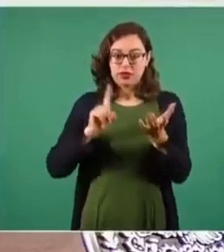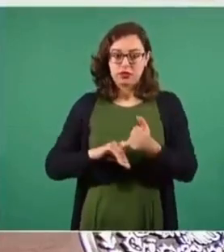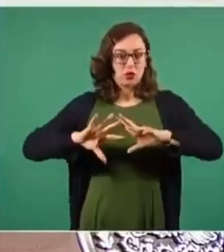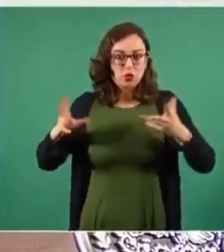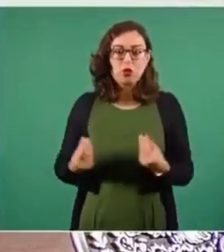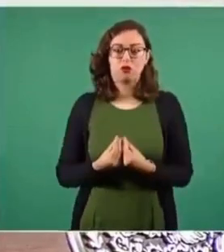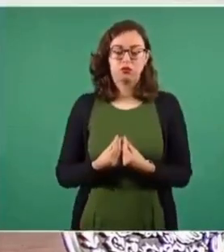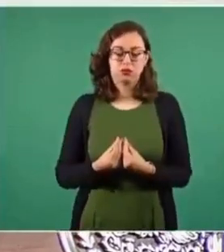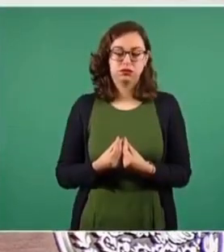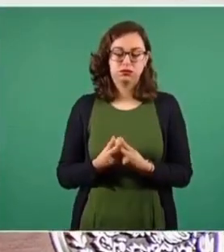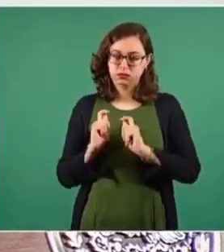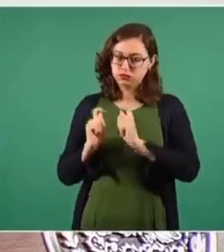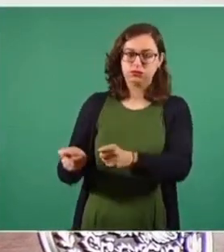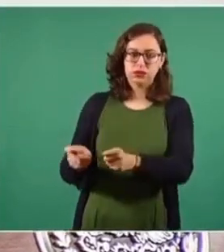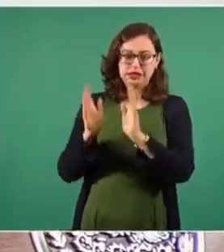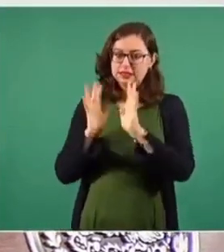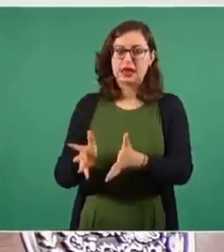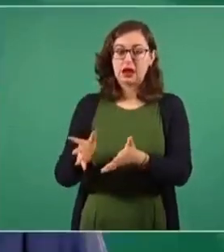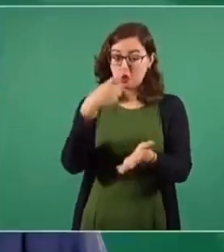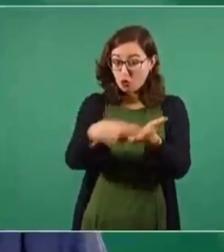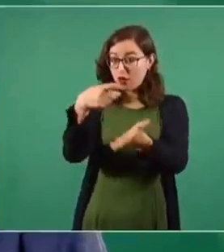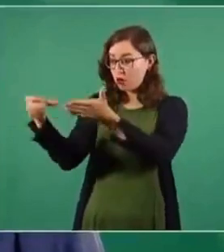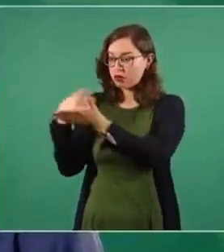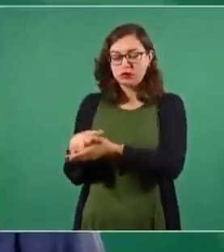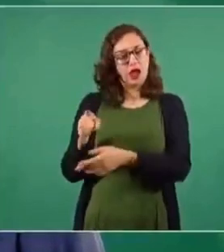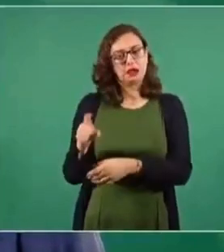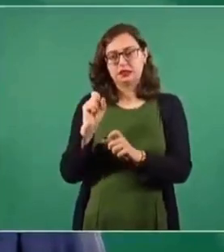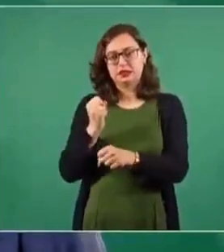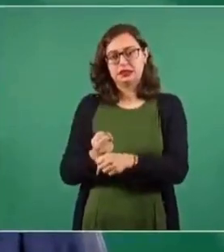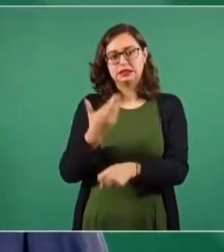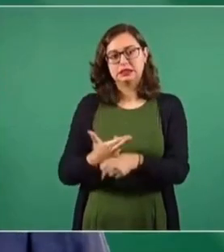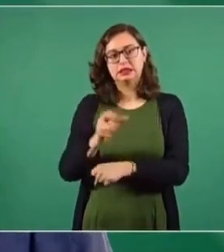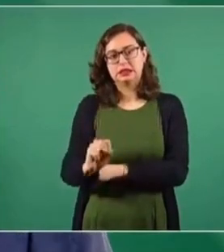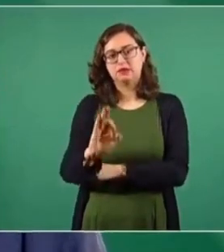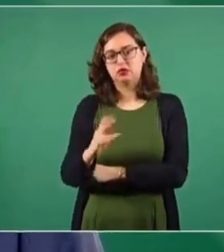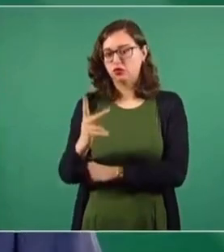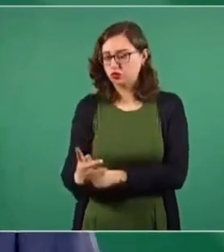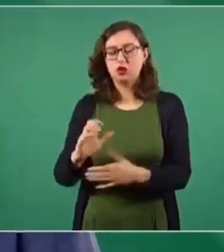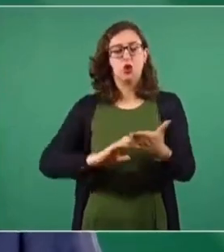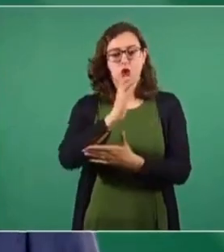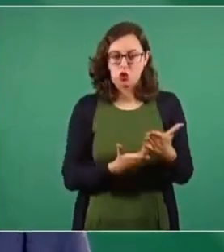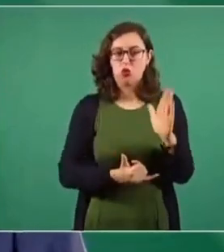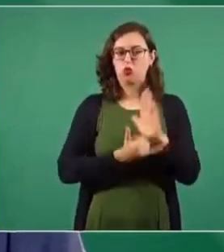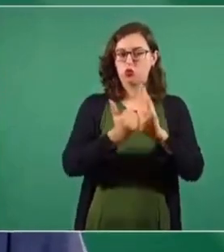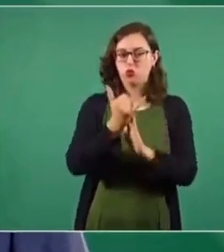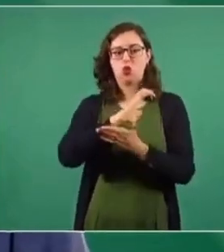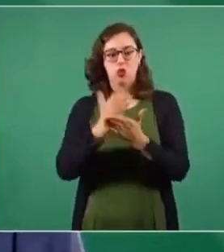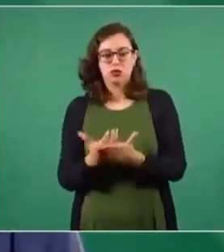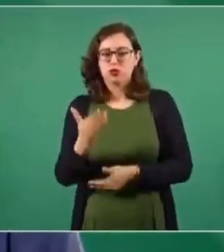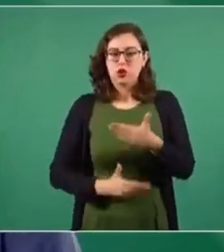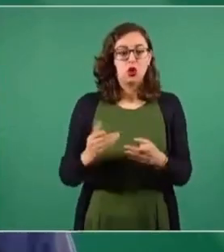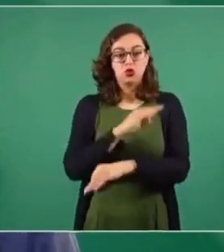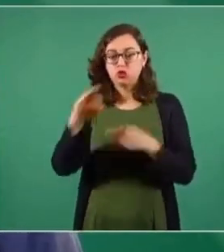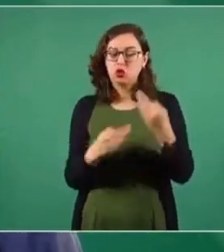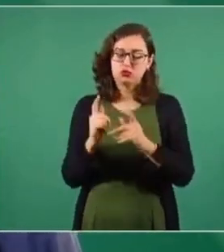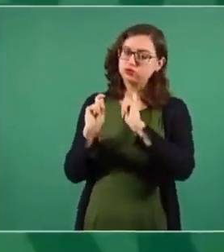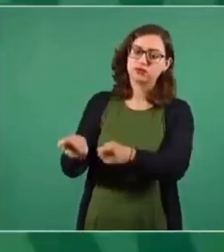va a depender todo lo que tenga que ver con adquisiciones de la función pública, contratos de obra, contratos de servicio, todo.